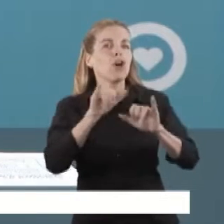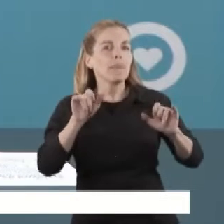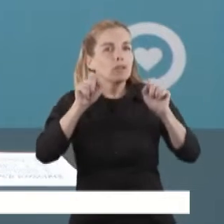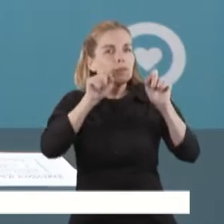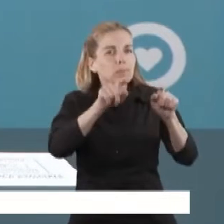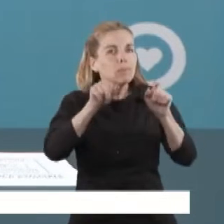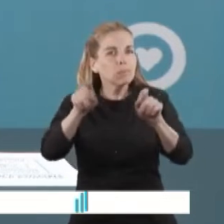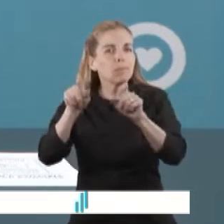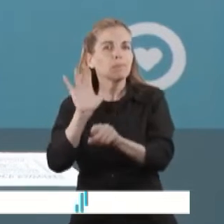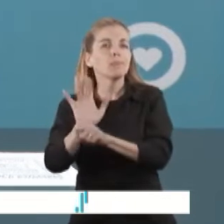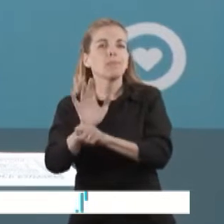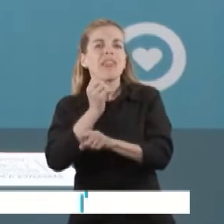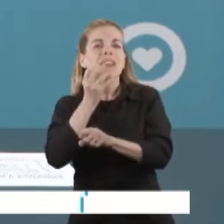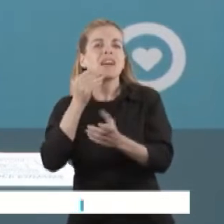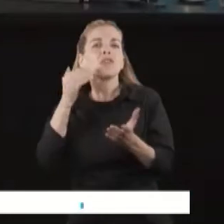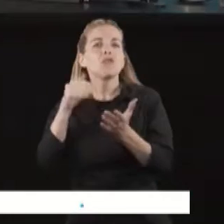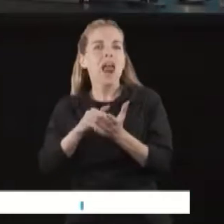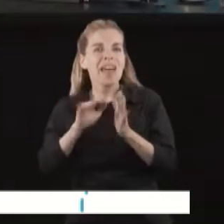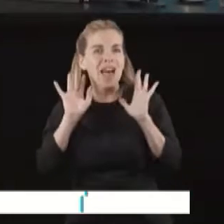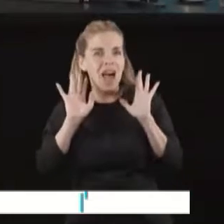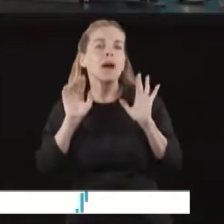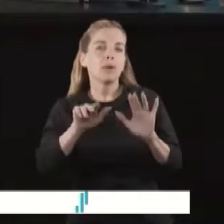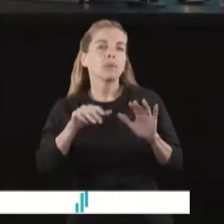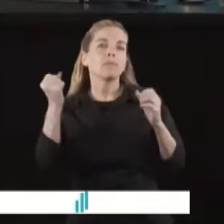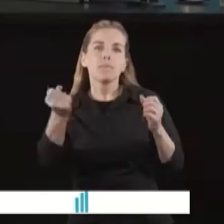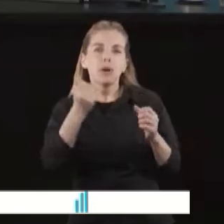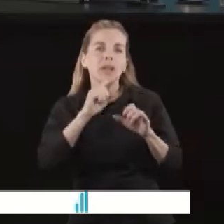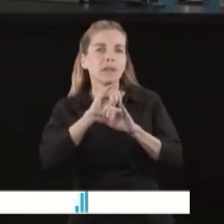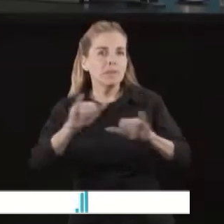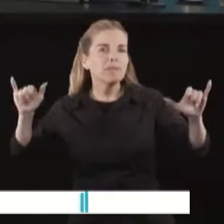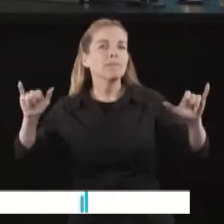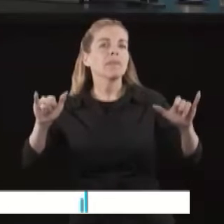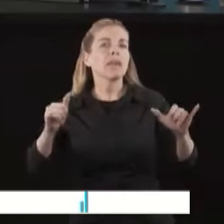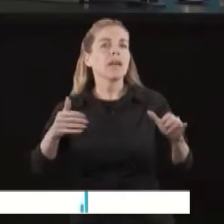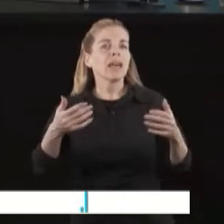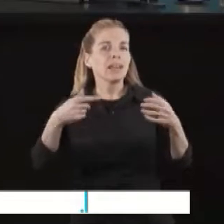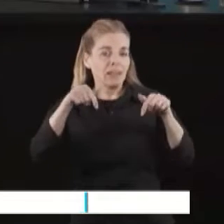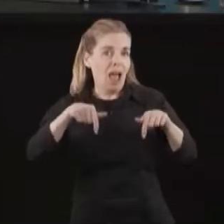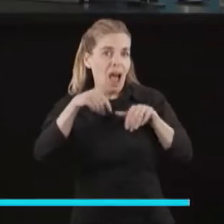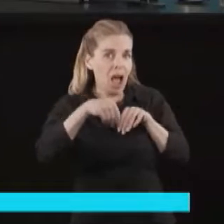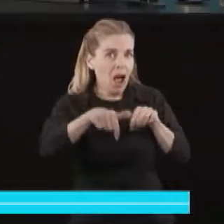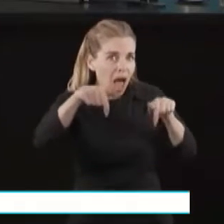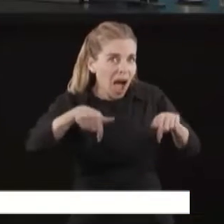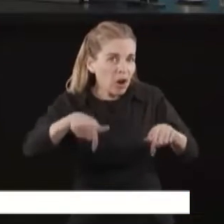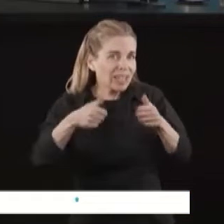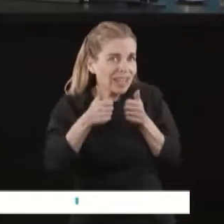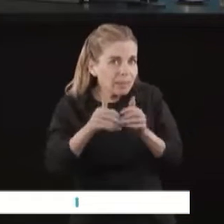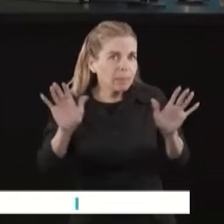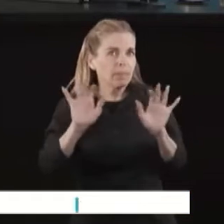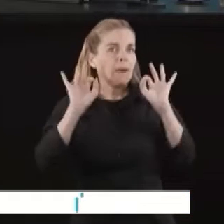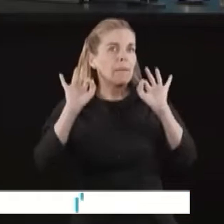creemos que es importantísimo poder difundir la posibilidad de poder inscribirse en el registro,